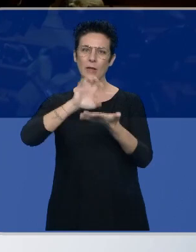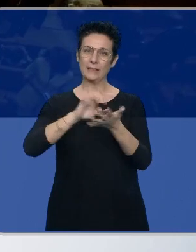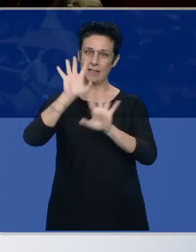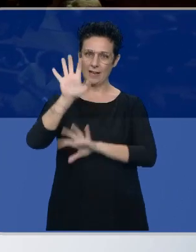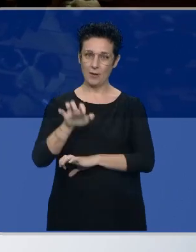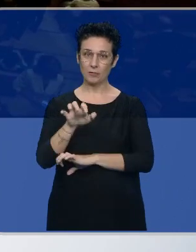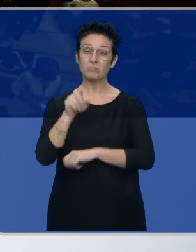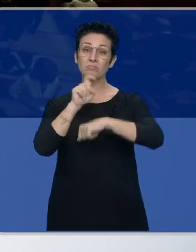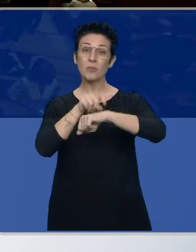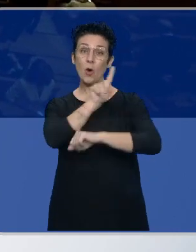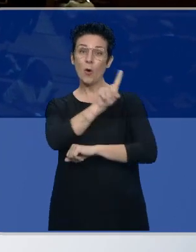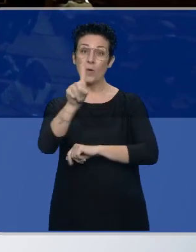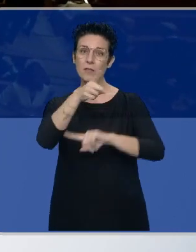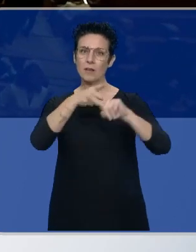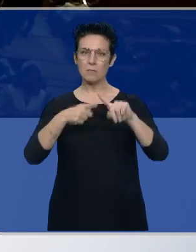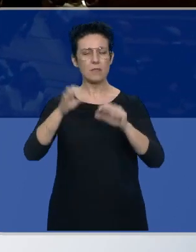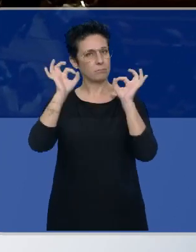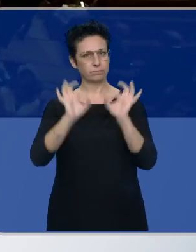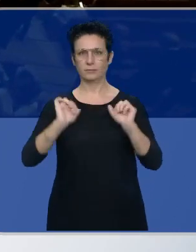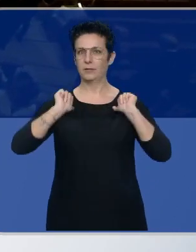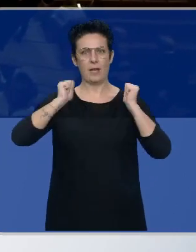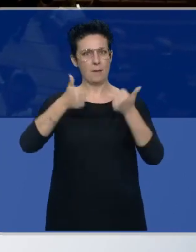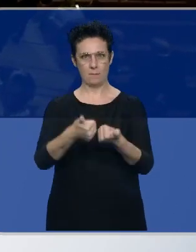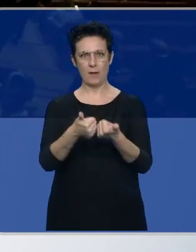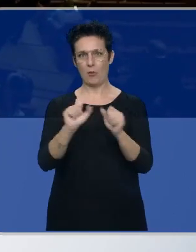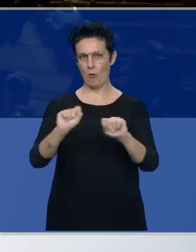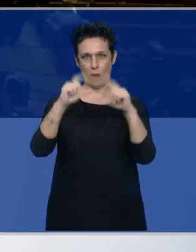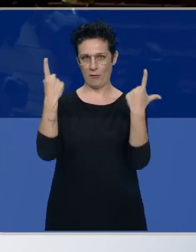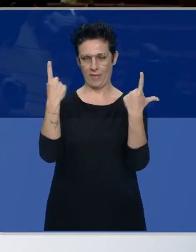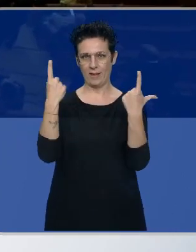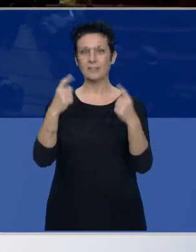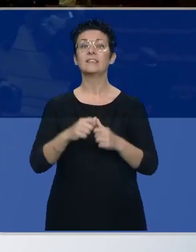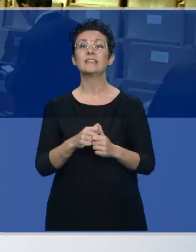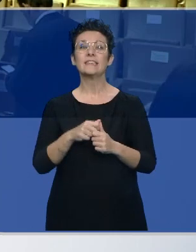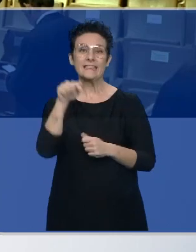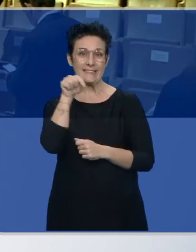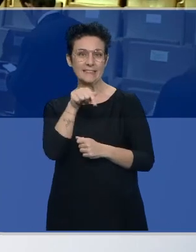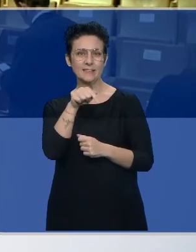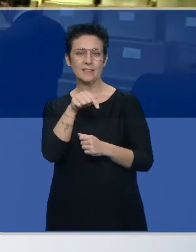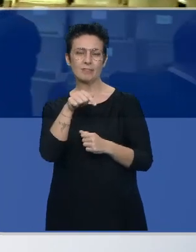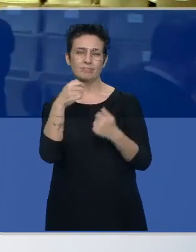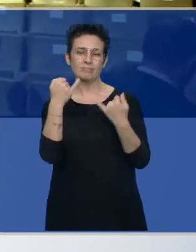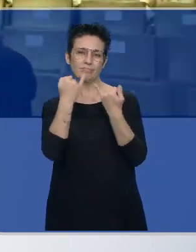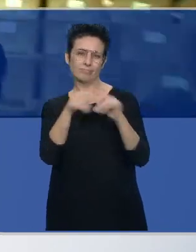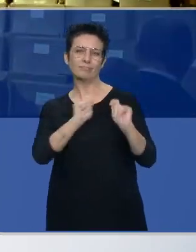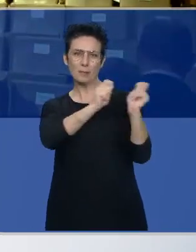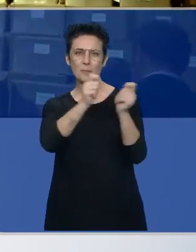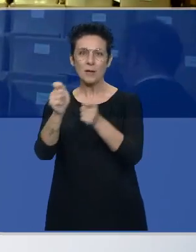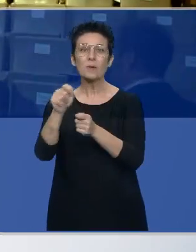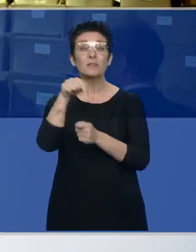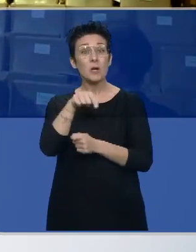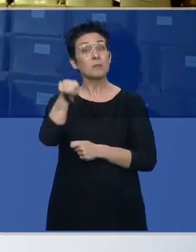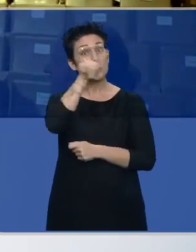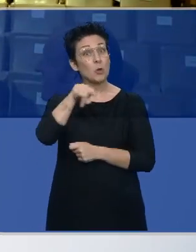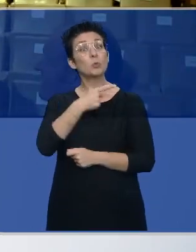León. A las once y media está previsto que comience esta gala, esta ceremonia. Y si ustedes nos dejan,